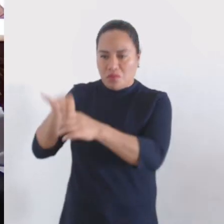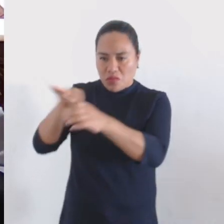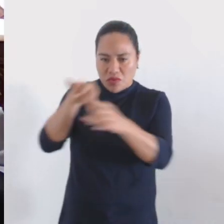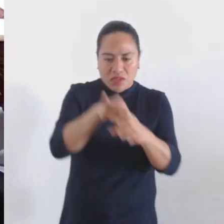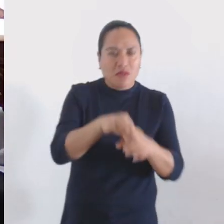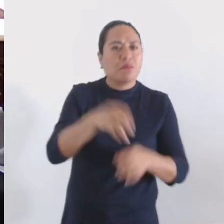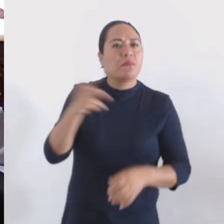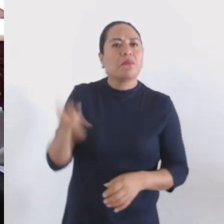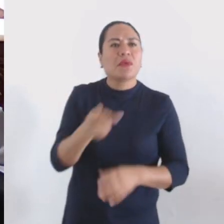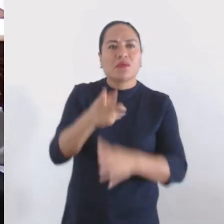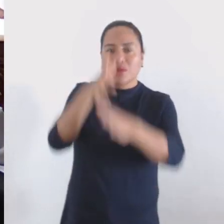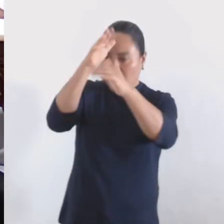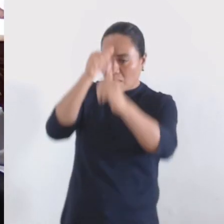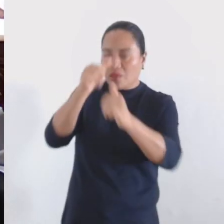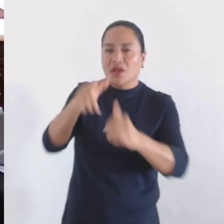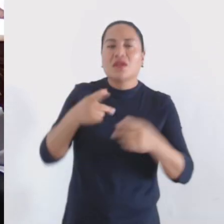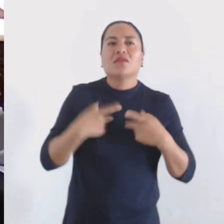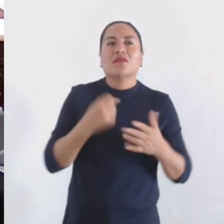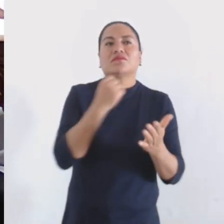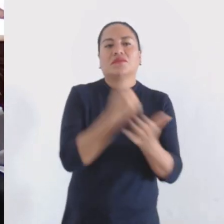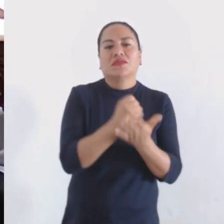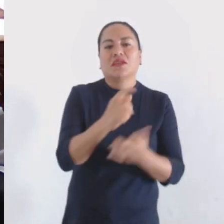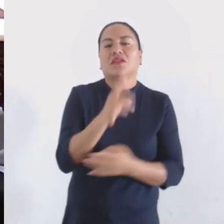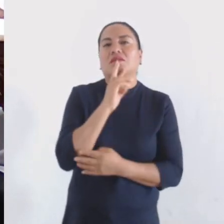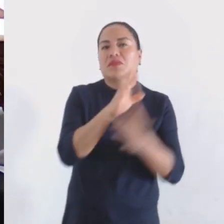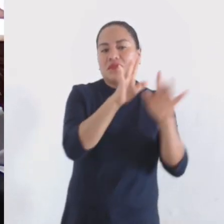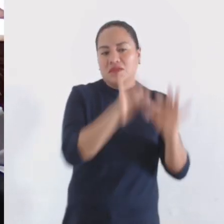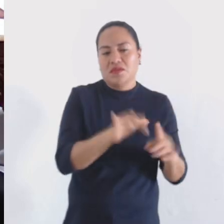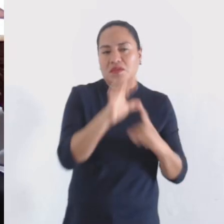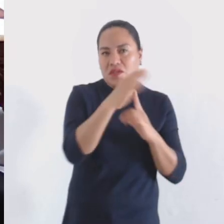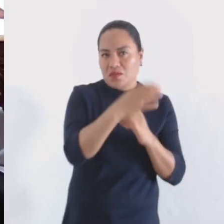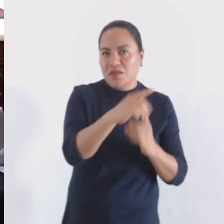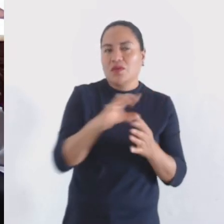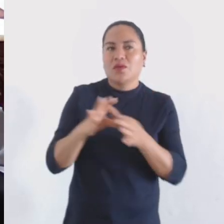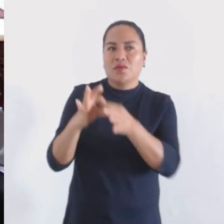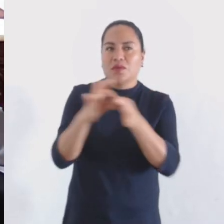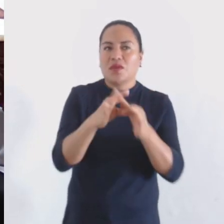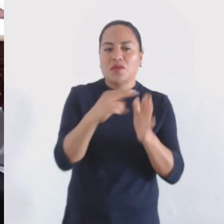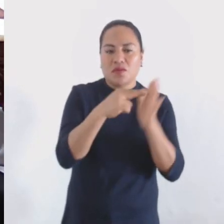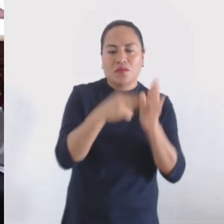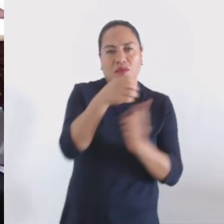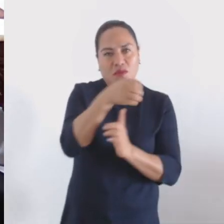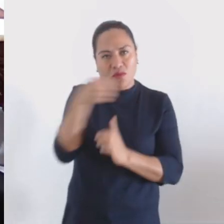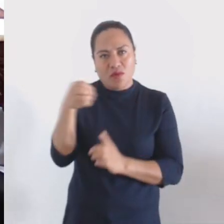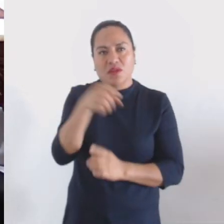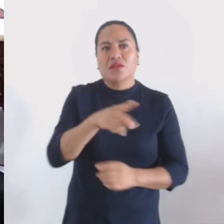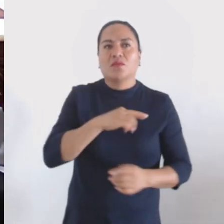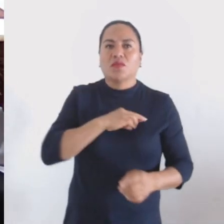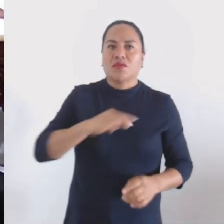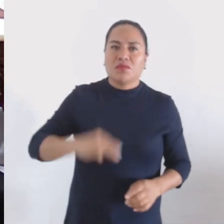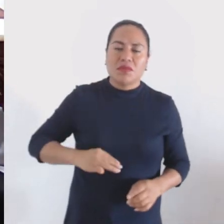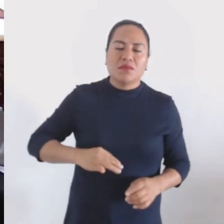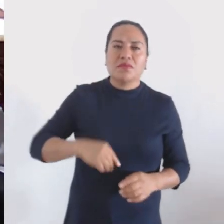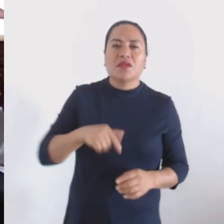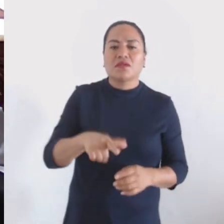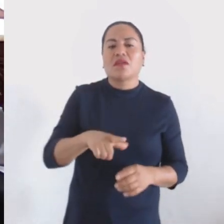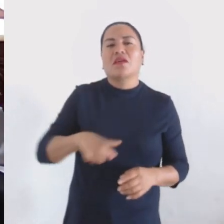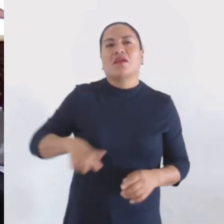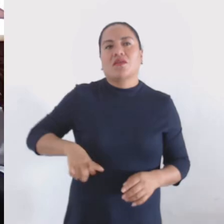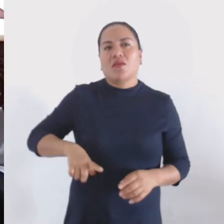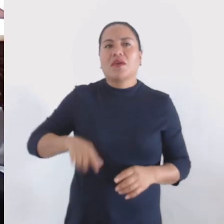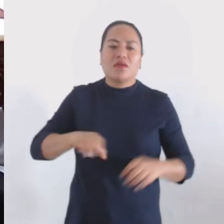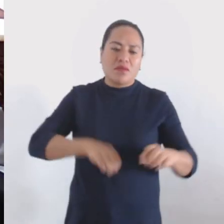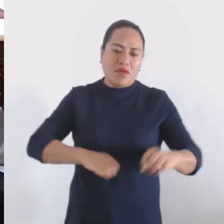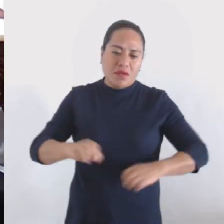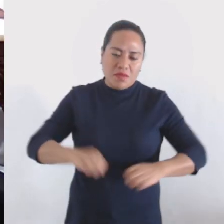económica, se pregunta si es de aprobarse el dictamen emitido por las Comisiones Unidas de Normatividad y Nomenclatura Municipal de Gobierno y